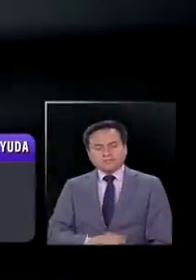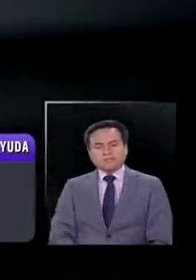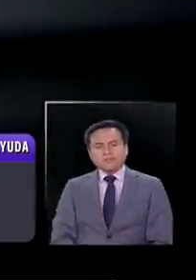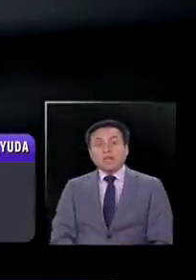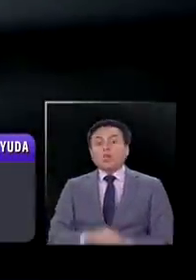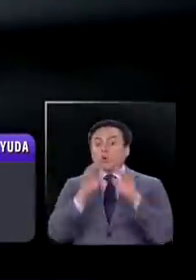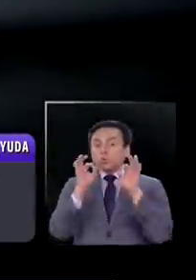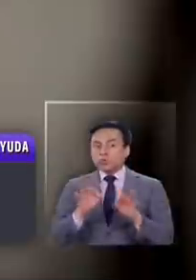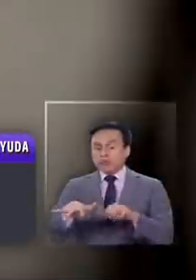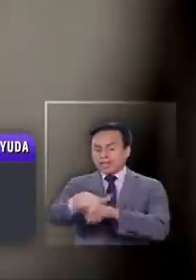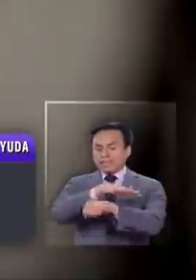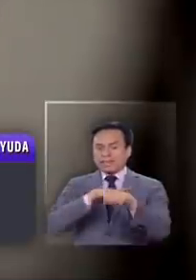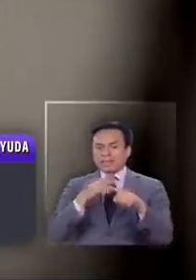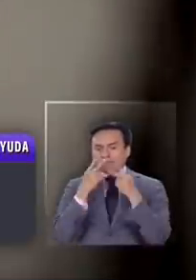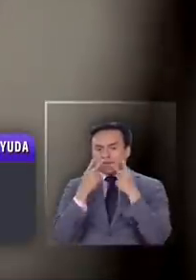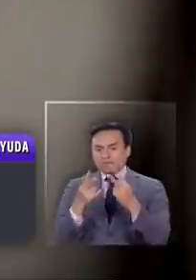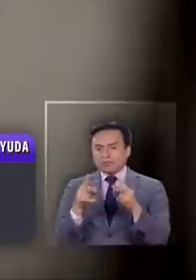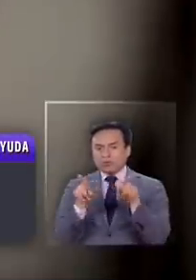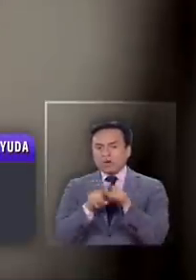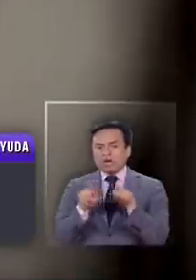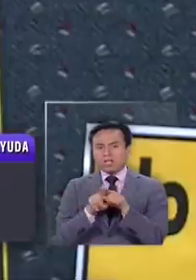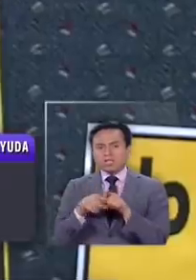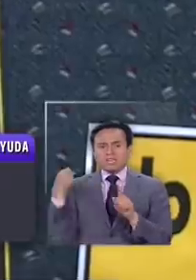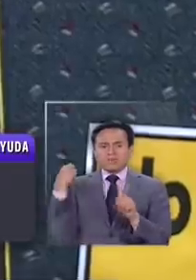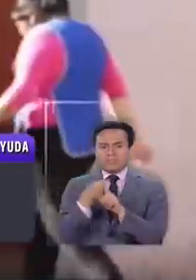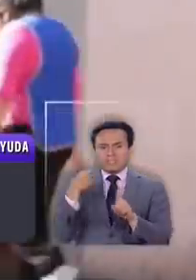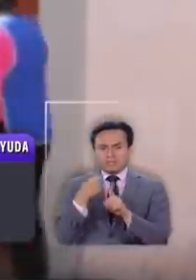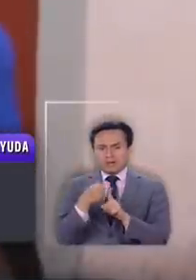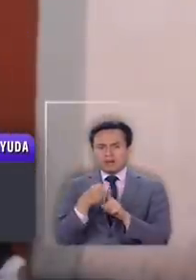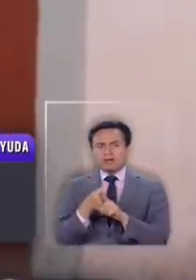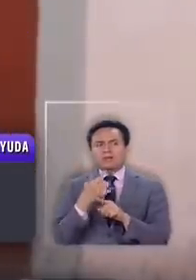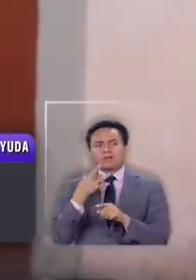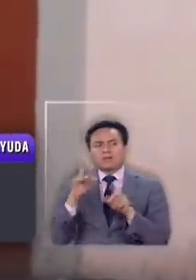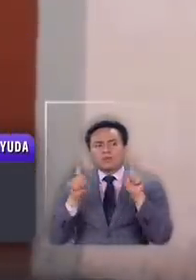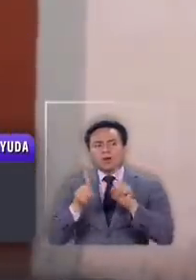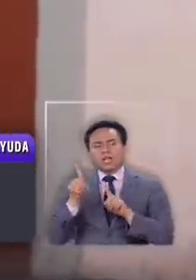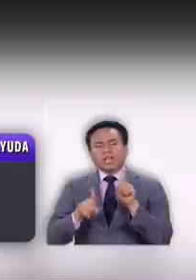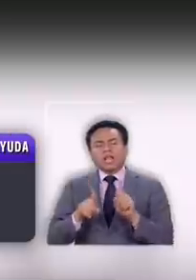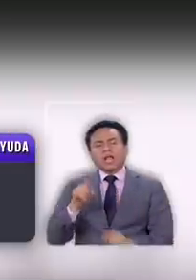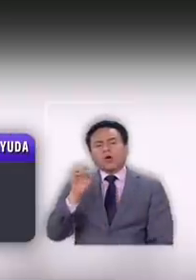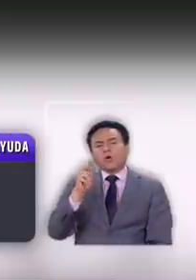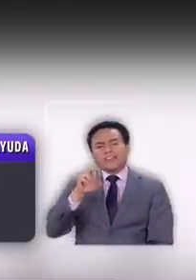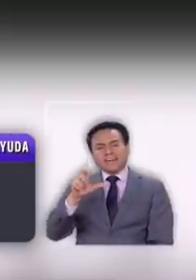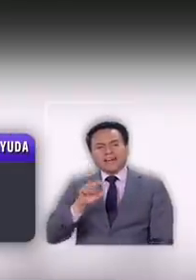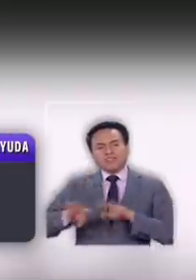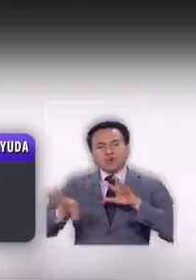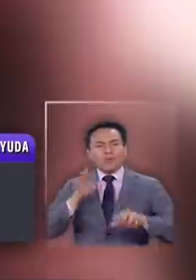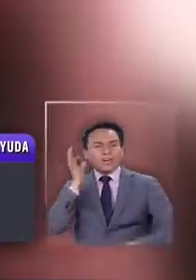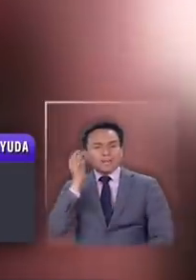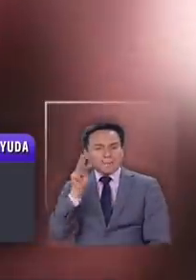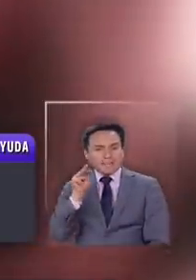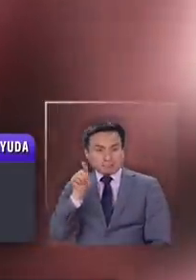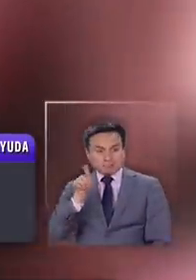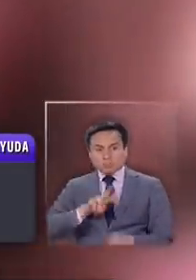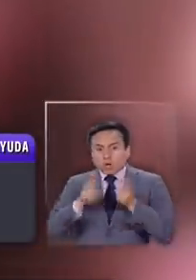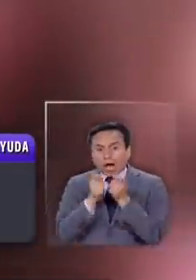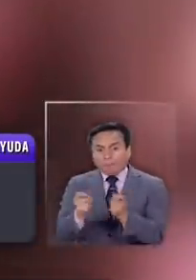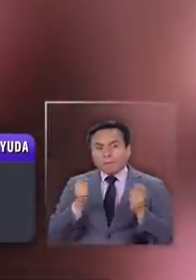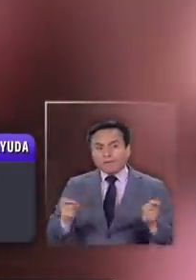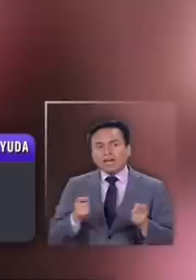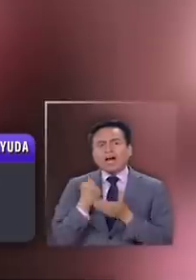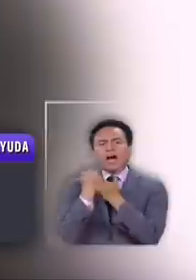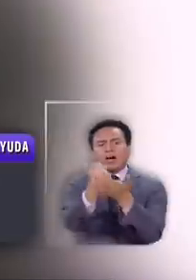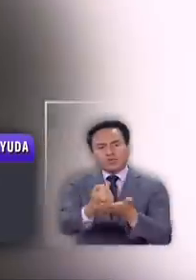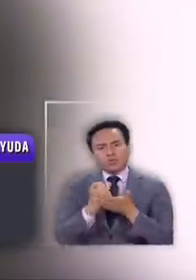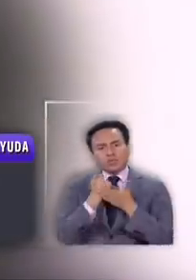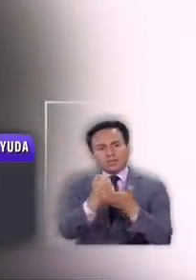Teniendo en cuenta esta realidad a la que se ven enfrentadas las víctimas de violencia intrafamiliar, es que la tarde de ayer la ONG Acción Mujer y Madre comenzó esta campaña para ir en su